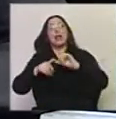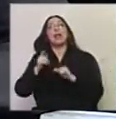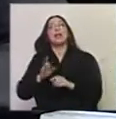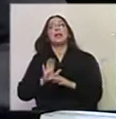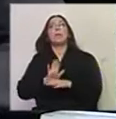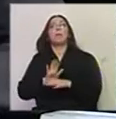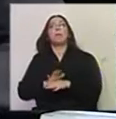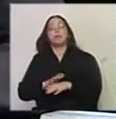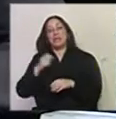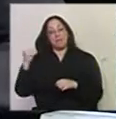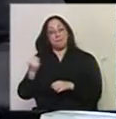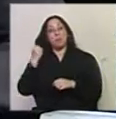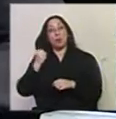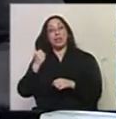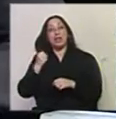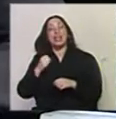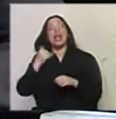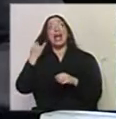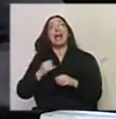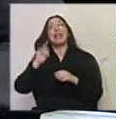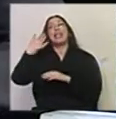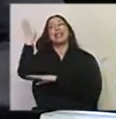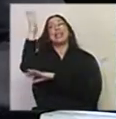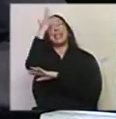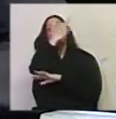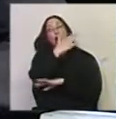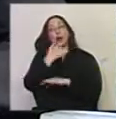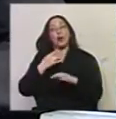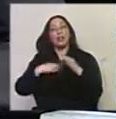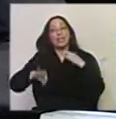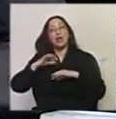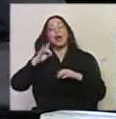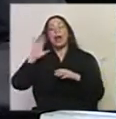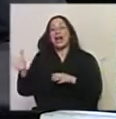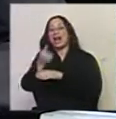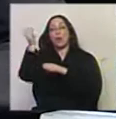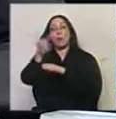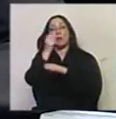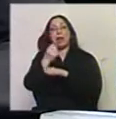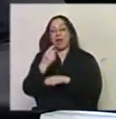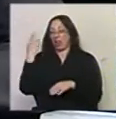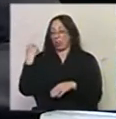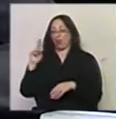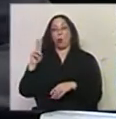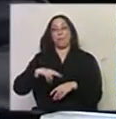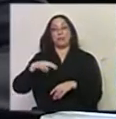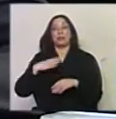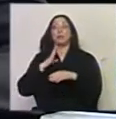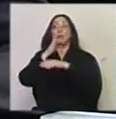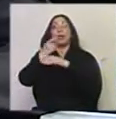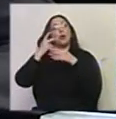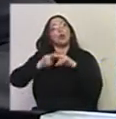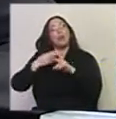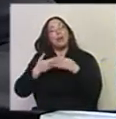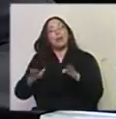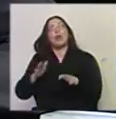salas, que esto es bien importante, que tenemos en el interior del país que han venido siendo recuperados hace no más de dos meses, asistíamos a la reinauguración del